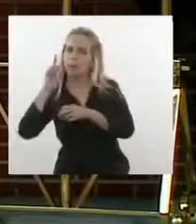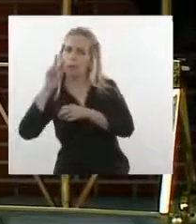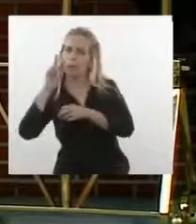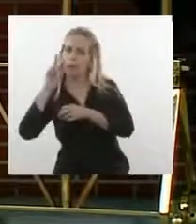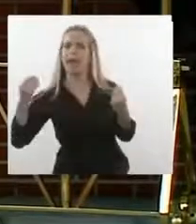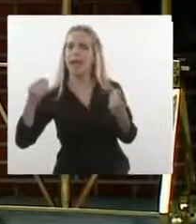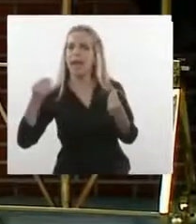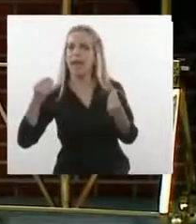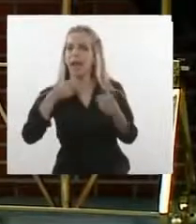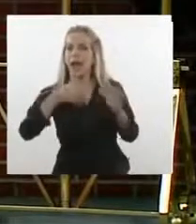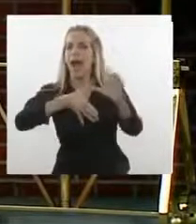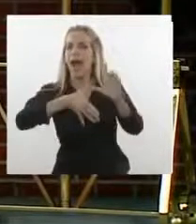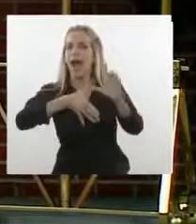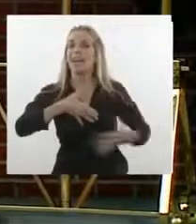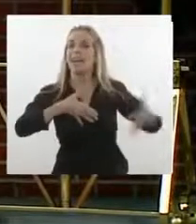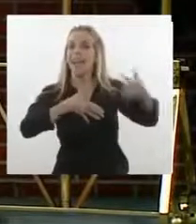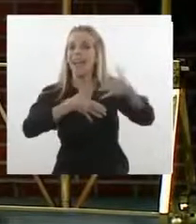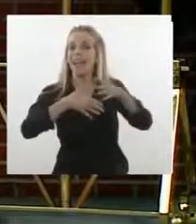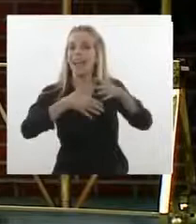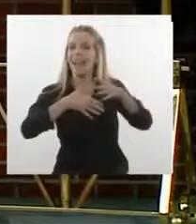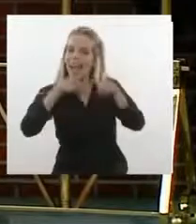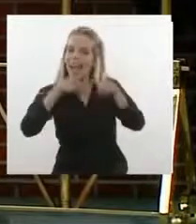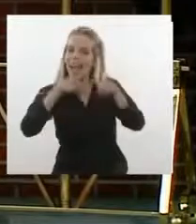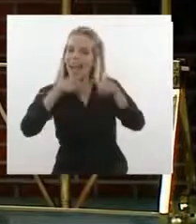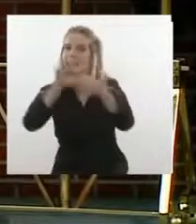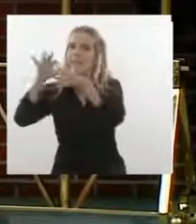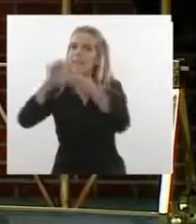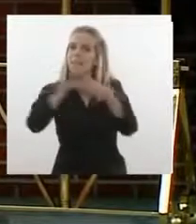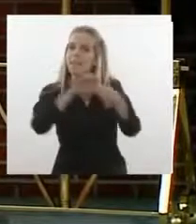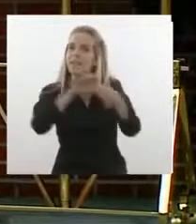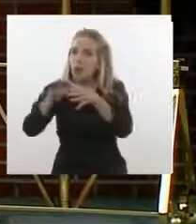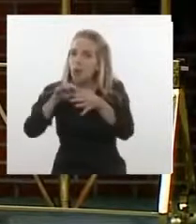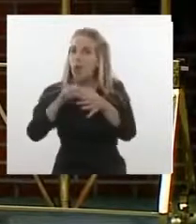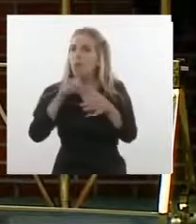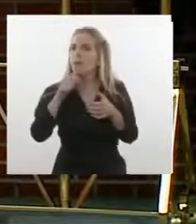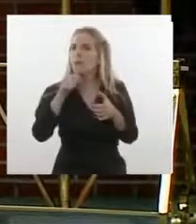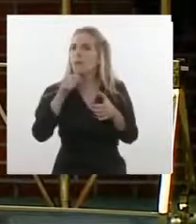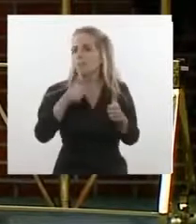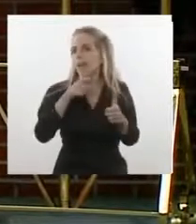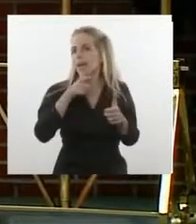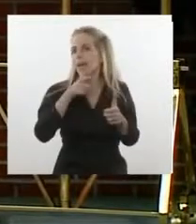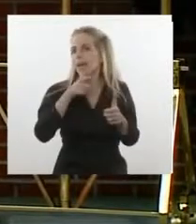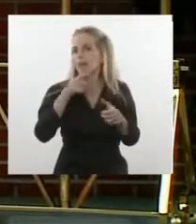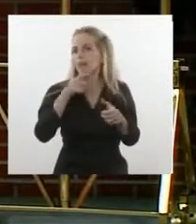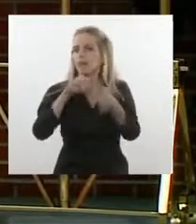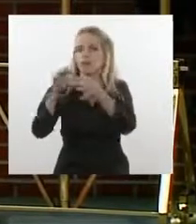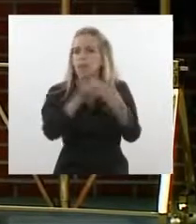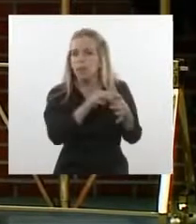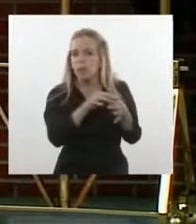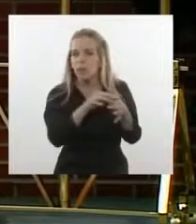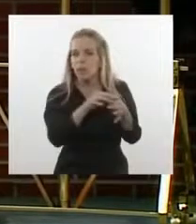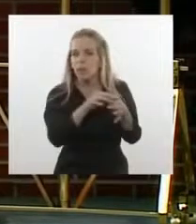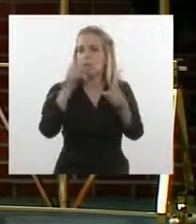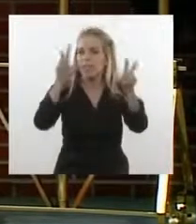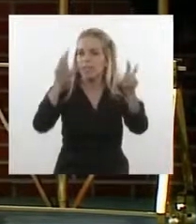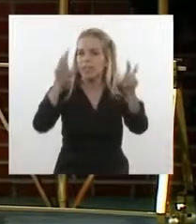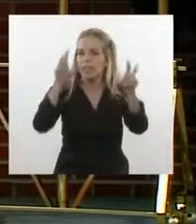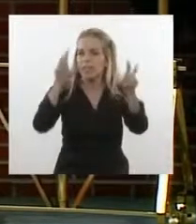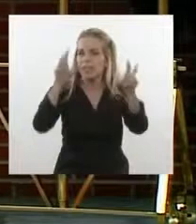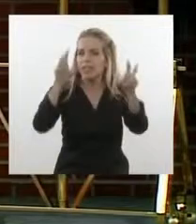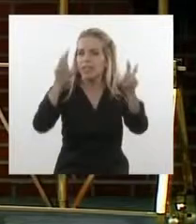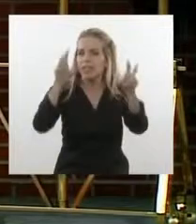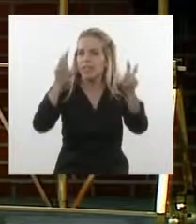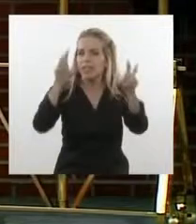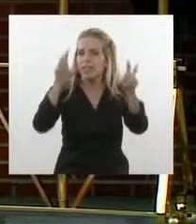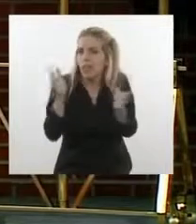oportunidades que tiene América Latina. Yo creo que ahí tenemos también un terreno muy fértil, presidente, para poder trabajar conjuntamente. Y, por